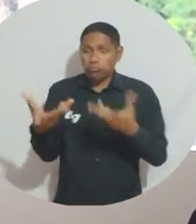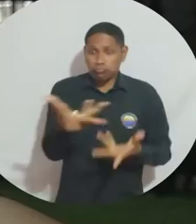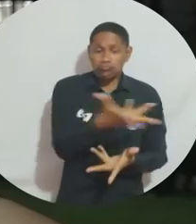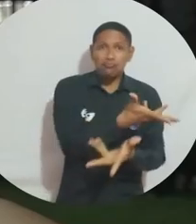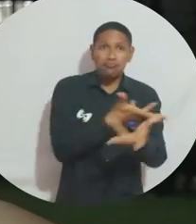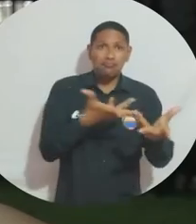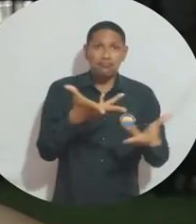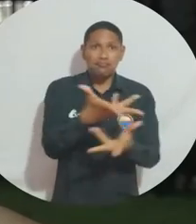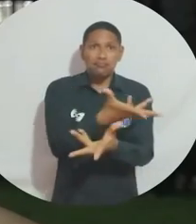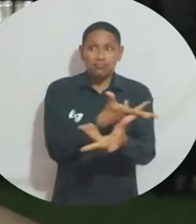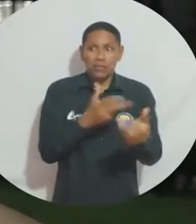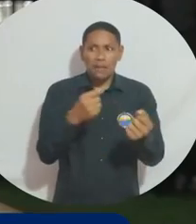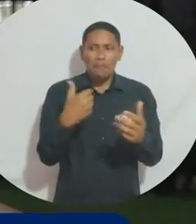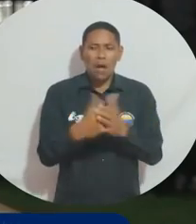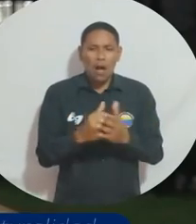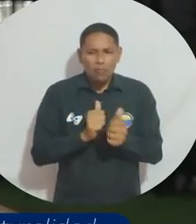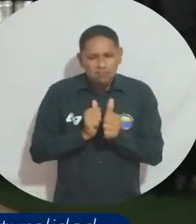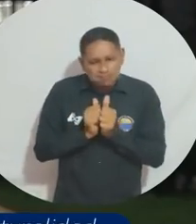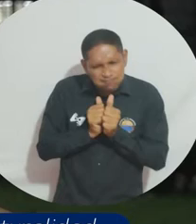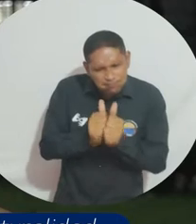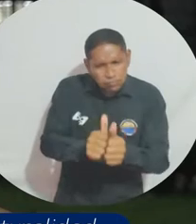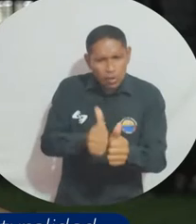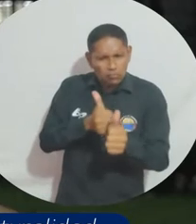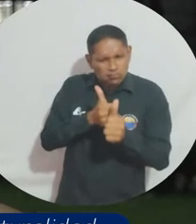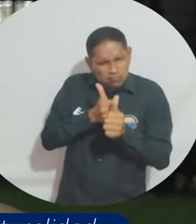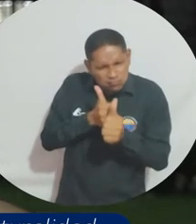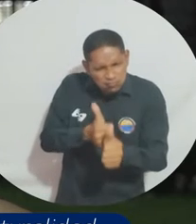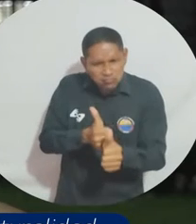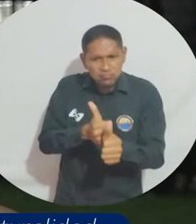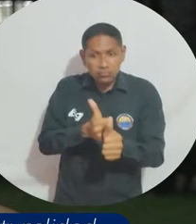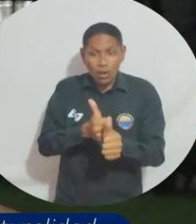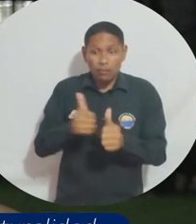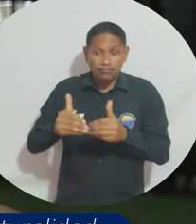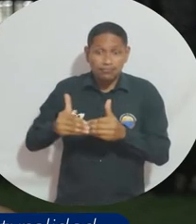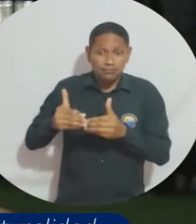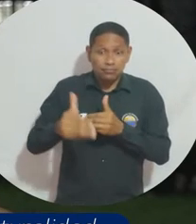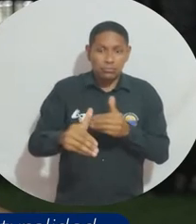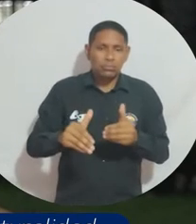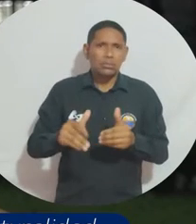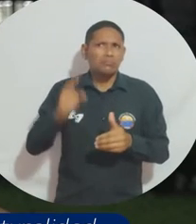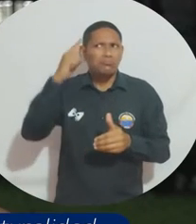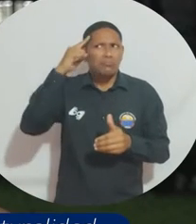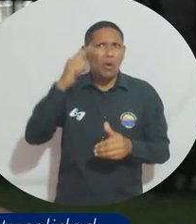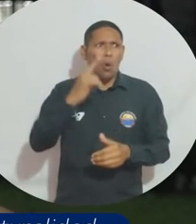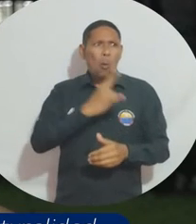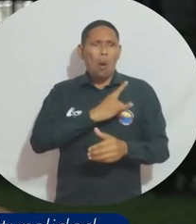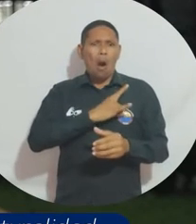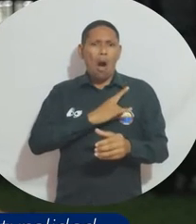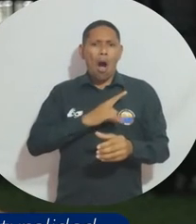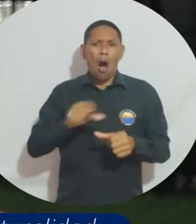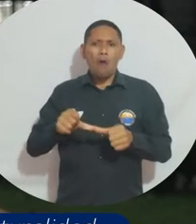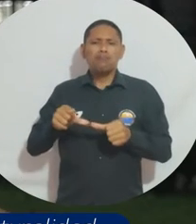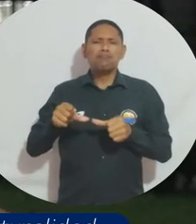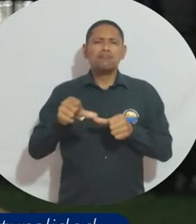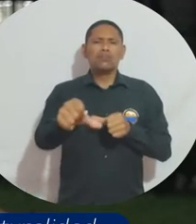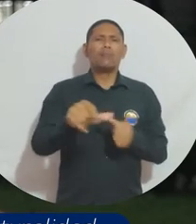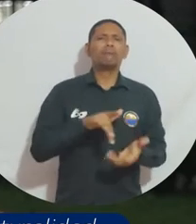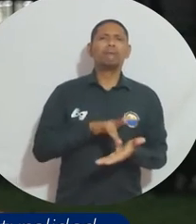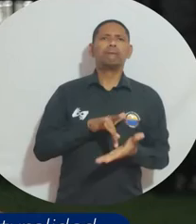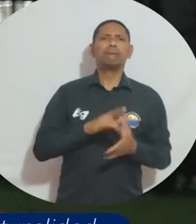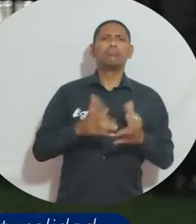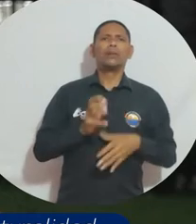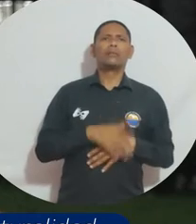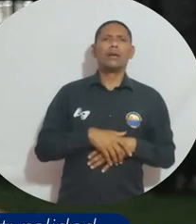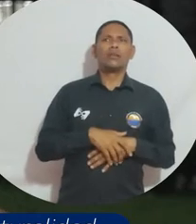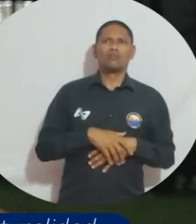dentro de la universidad, también pueden existir garantías de acompañamiento para una permanencia, teniendo en cuenta que no se permanece únicamente porque